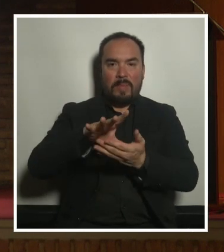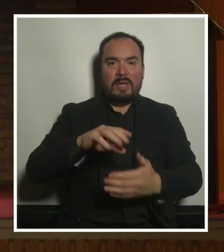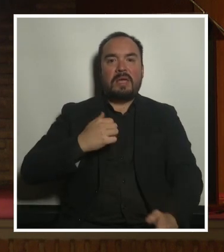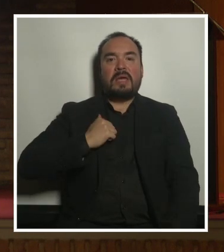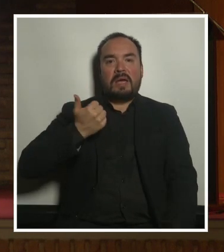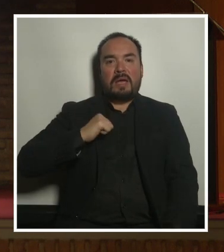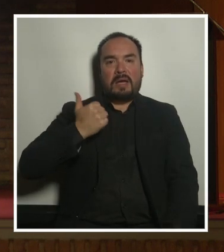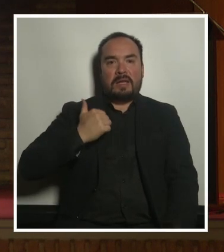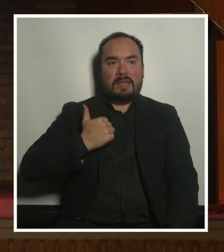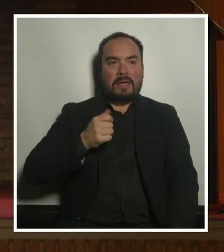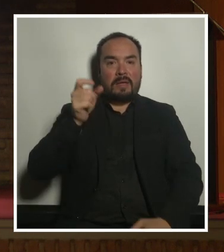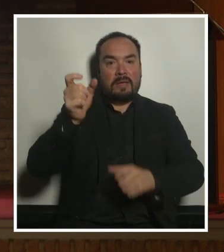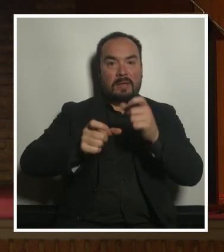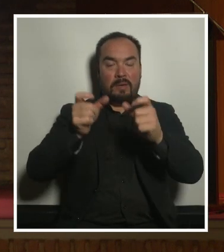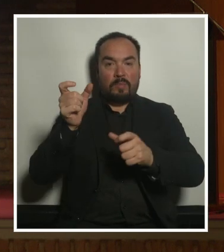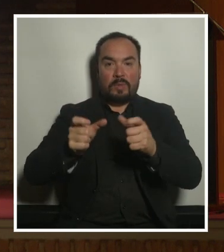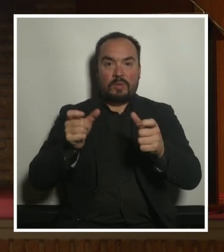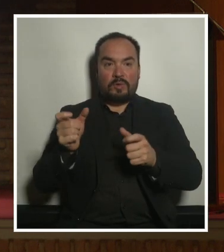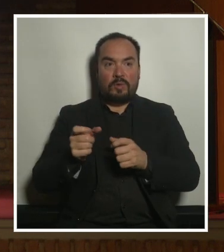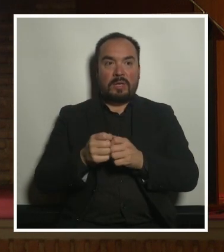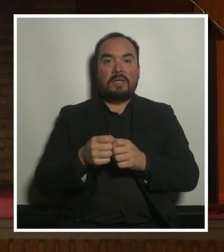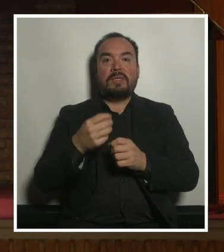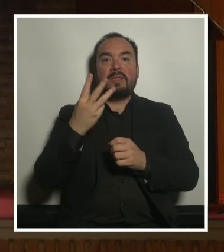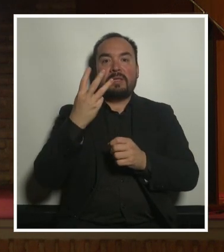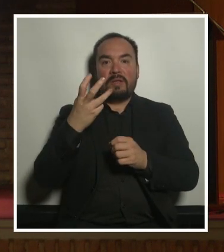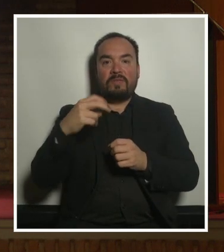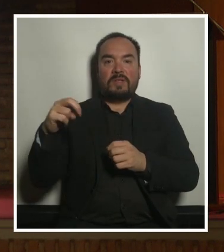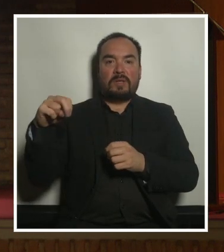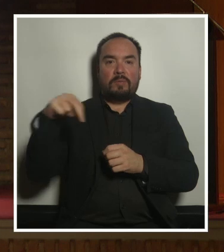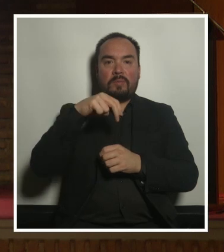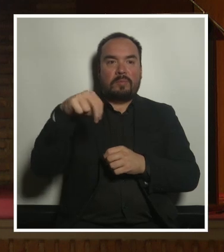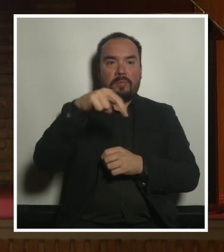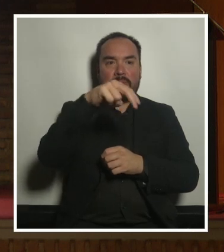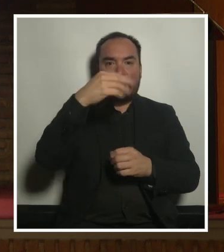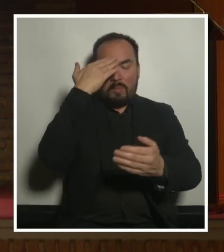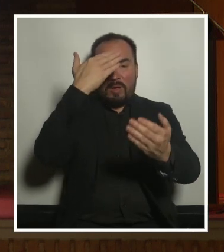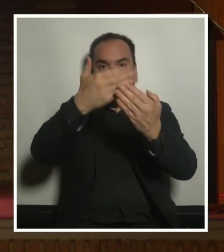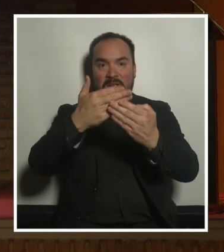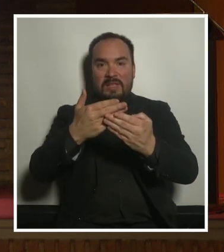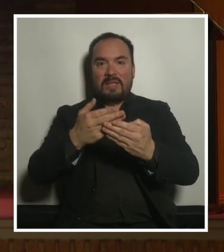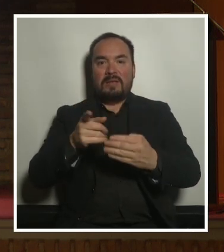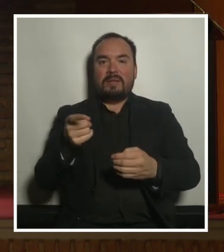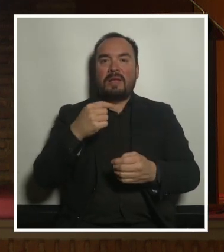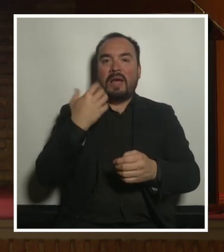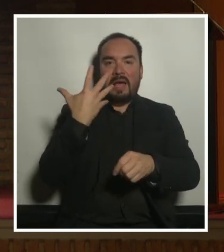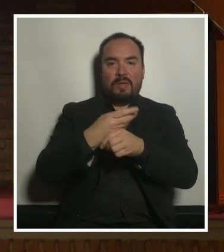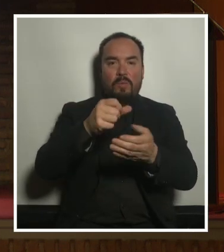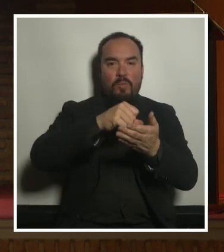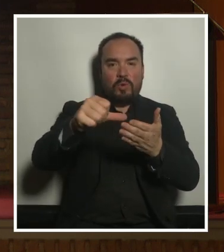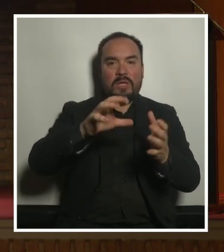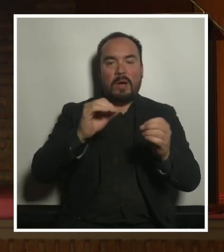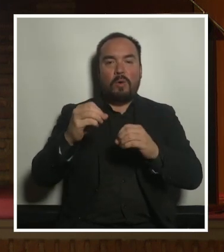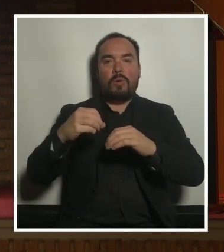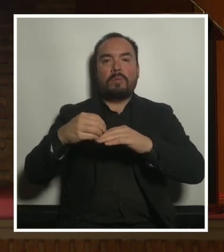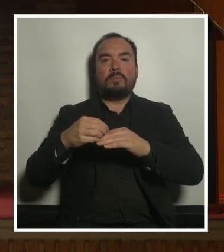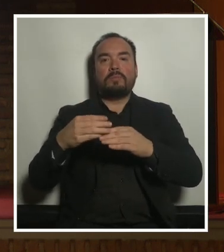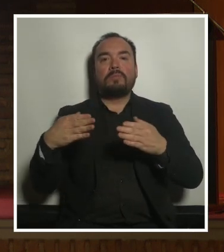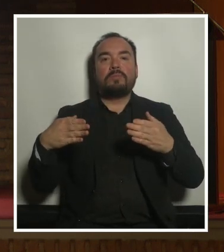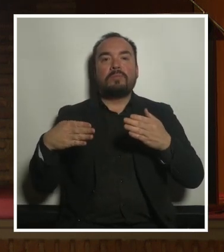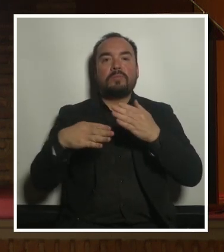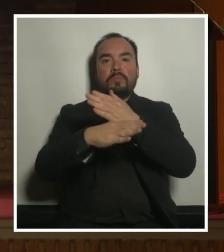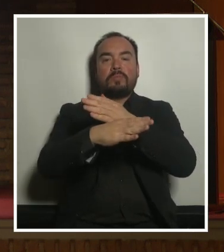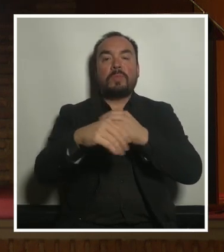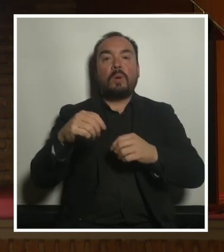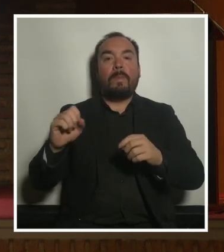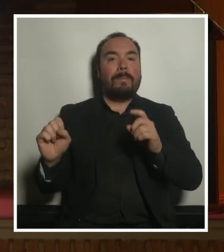penaliza a los peatones y tienes que hacer tres cruces diferentes para poder ir allí al frente o cuando es un cruce que lo que prioriza es la movilidad